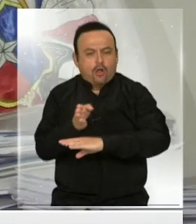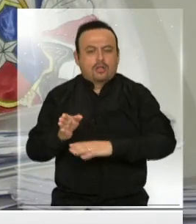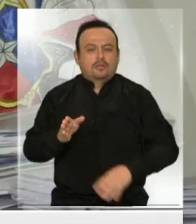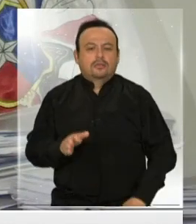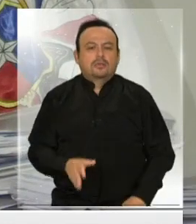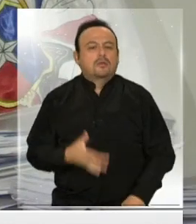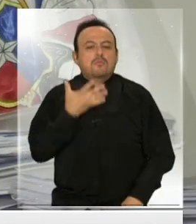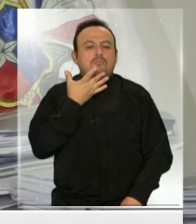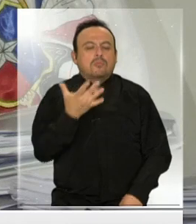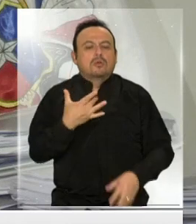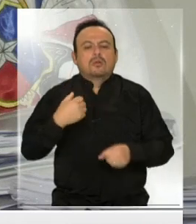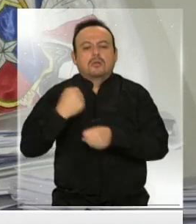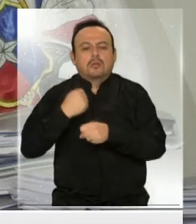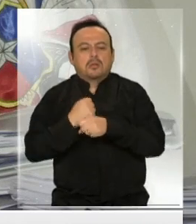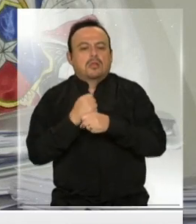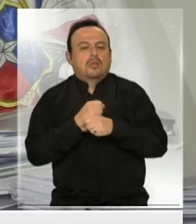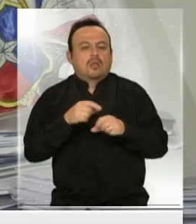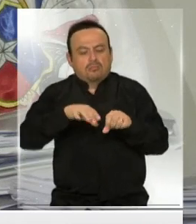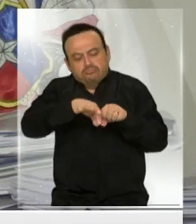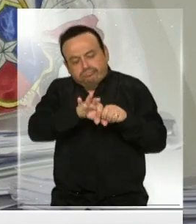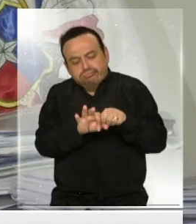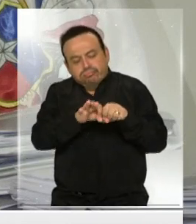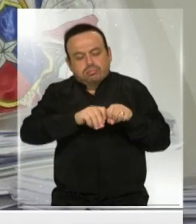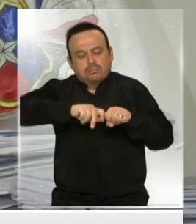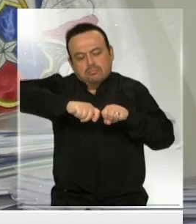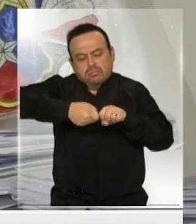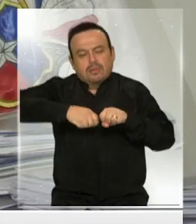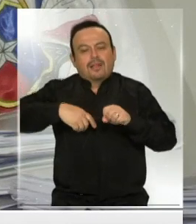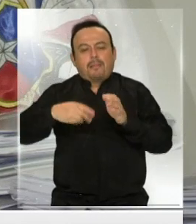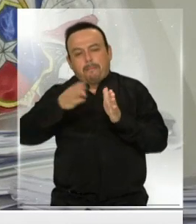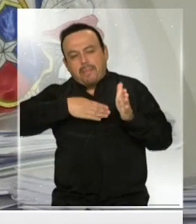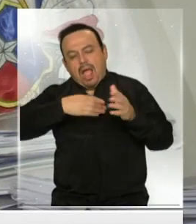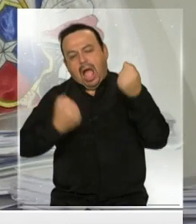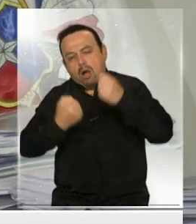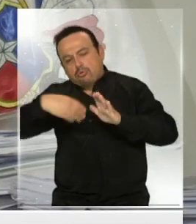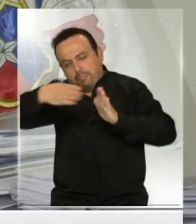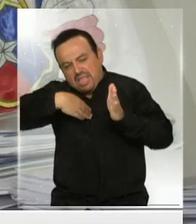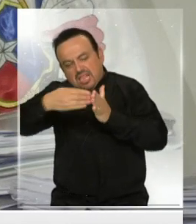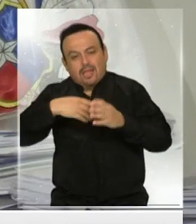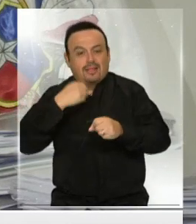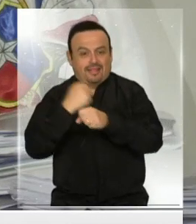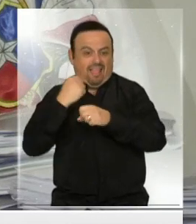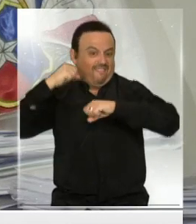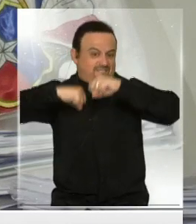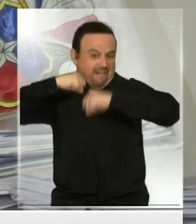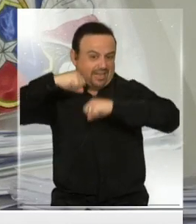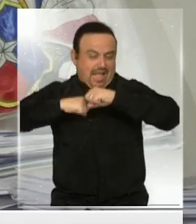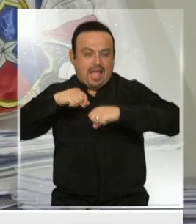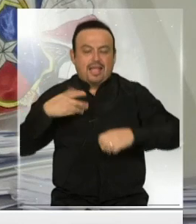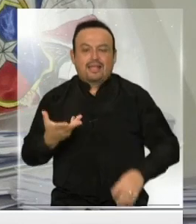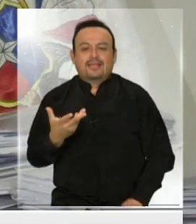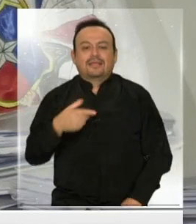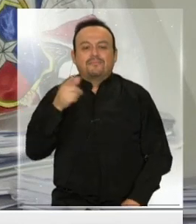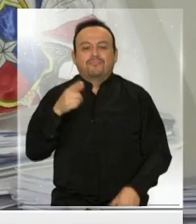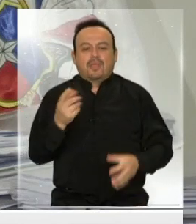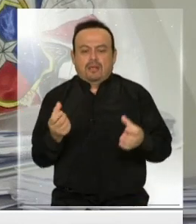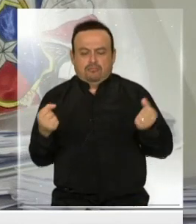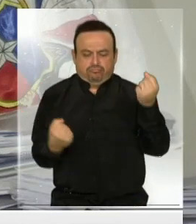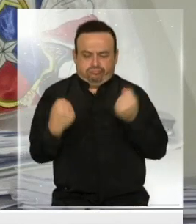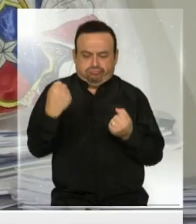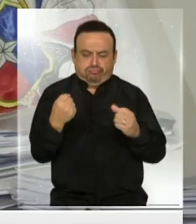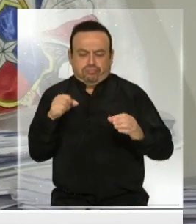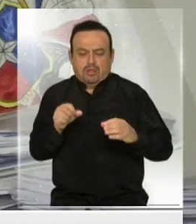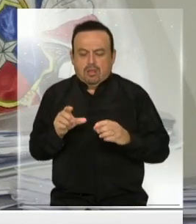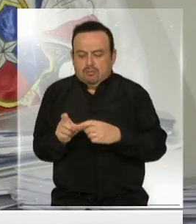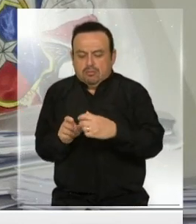en línea. Uno pintaba una tuerca, otro pintaba el auto, otro le ponía el manubrio, otro, cierto, le ponía el